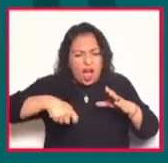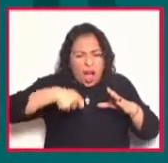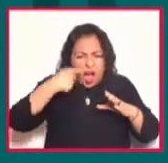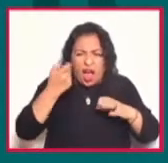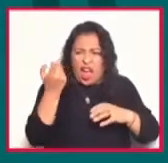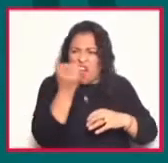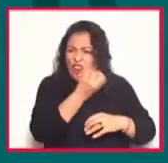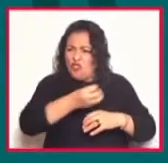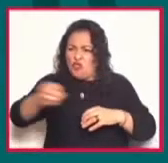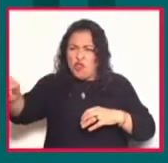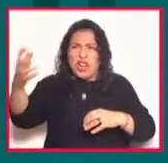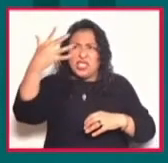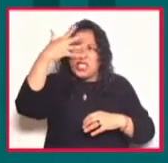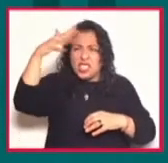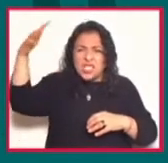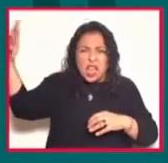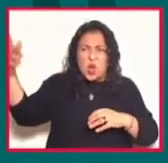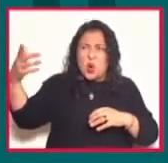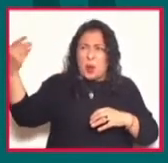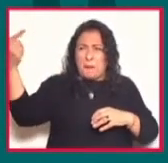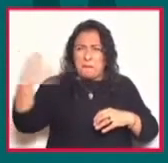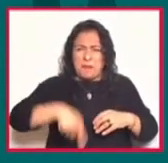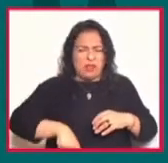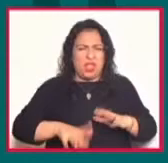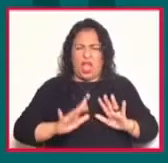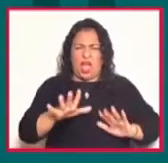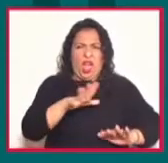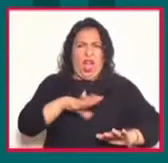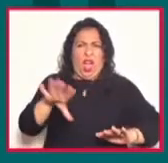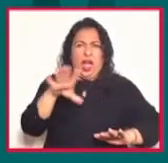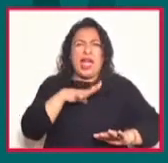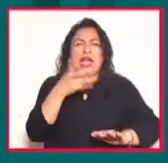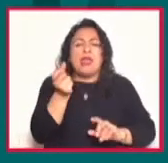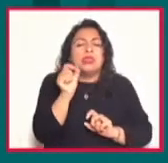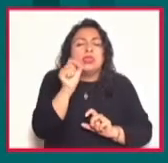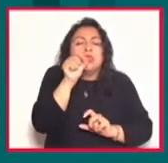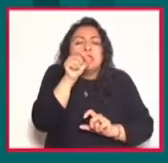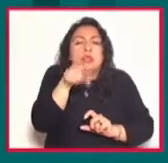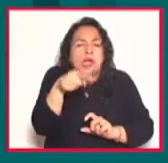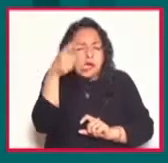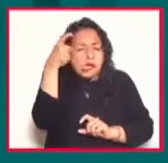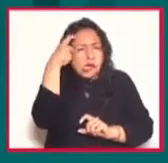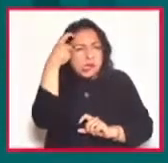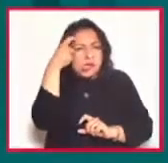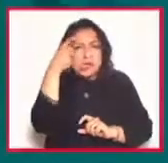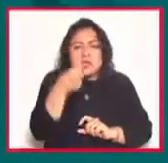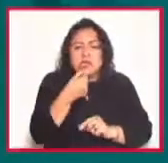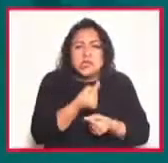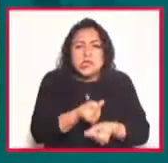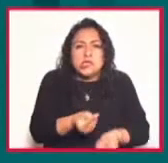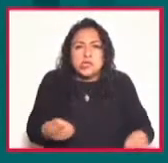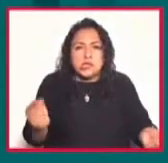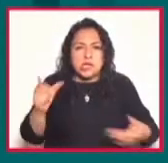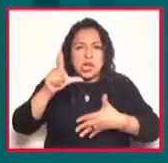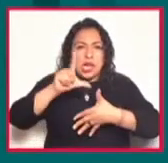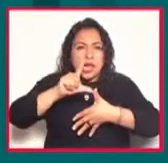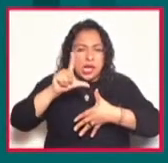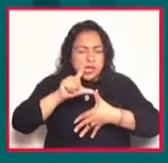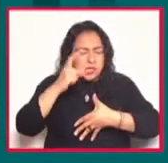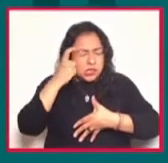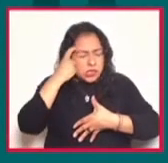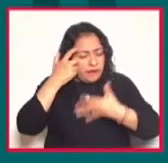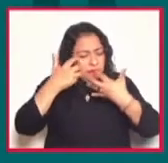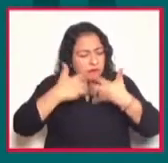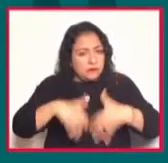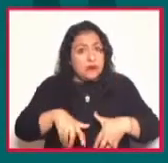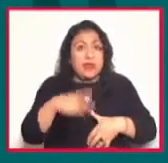grandes. Entonces, poner ese germen en las cabecitas de los niños latinoamericanos, sí, me